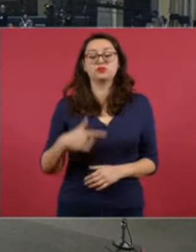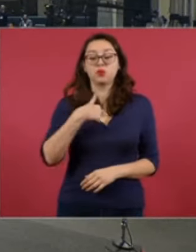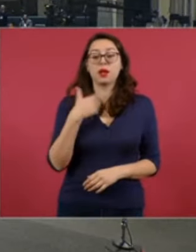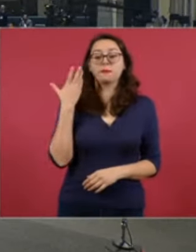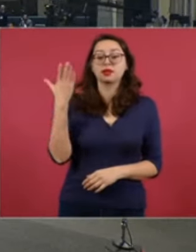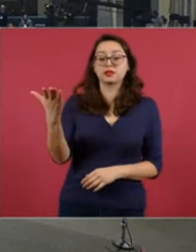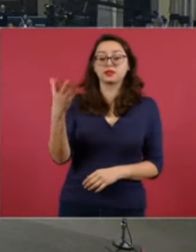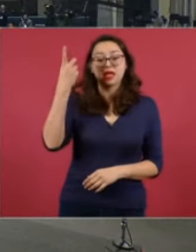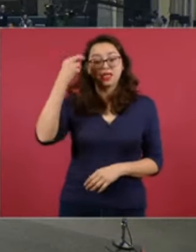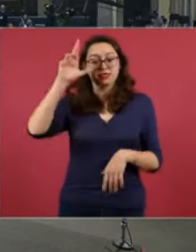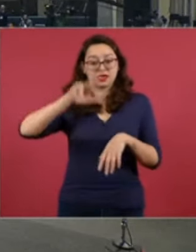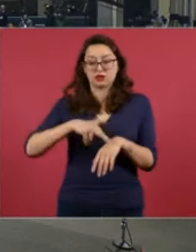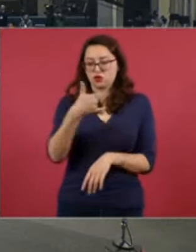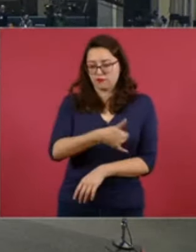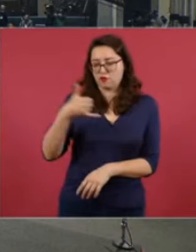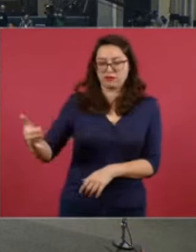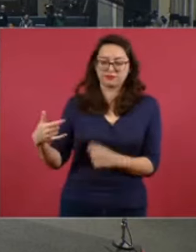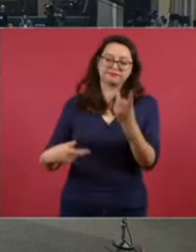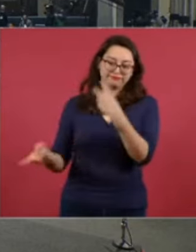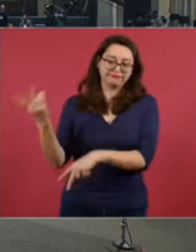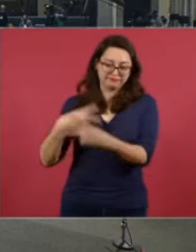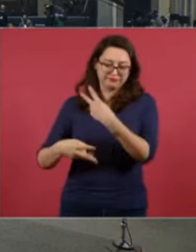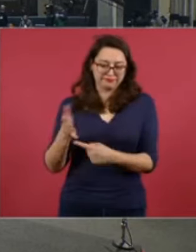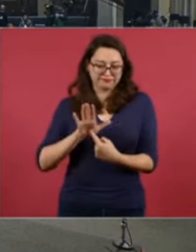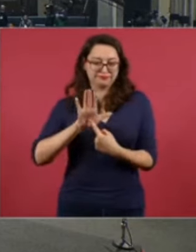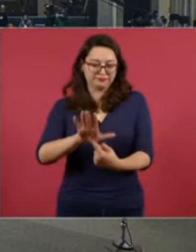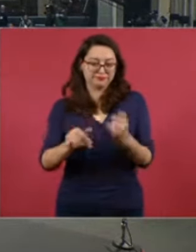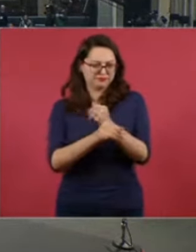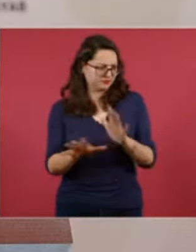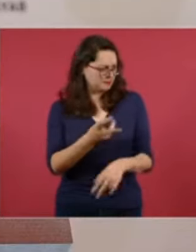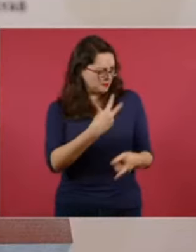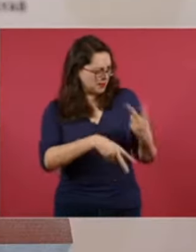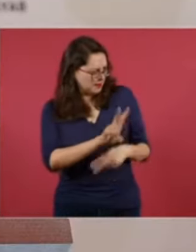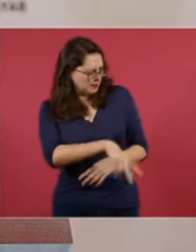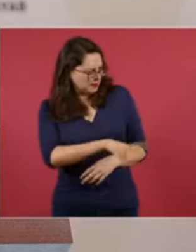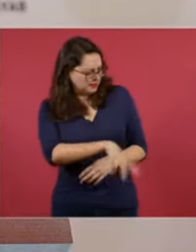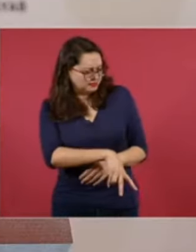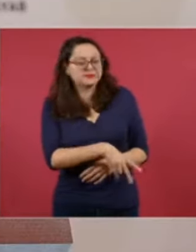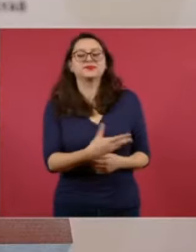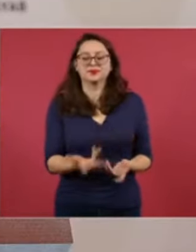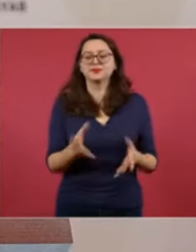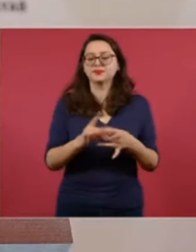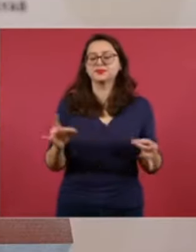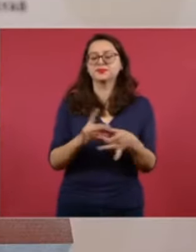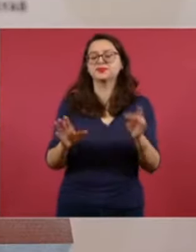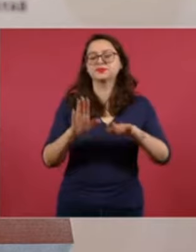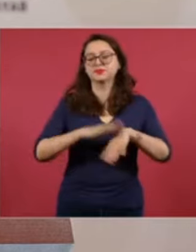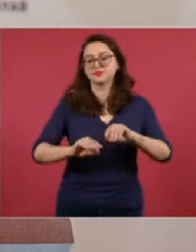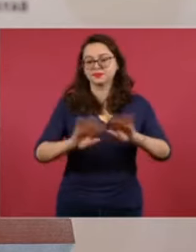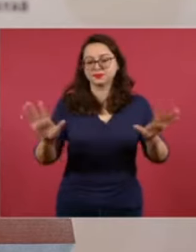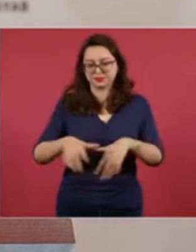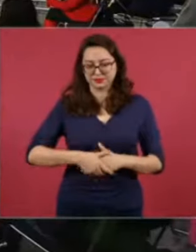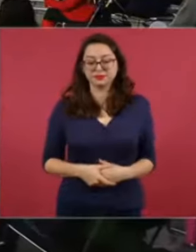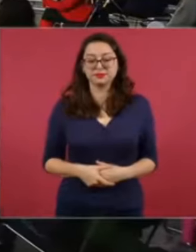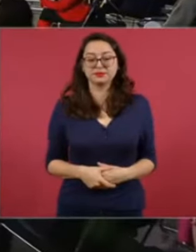al director del Infonavit van a venir, ¿no? Que nos explique sobre eso que estás